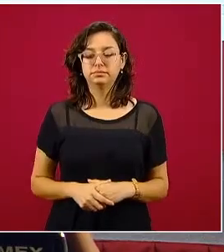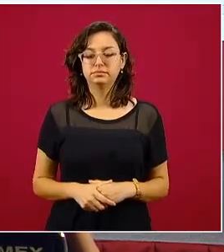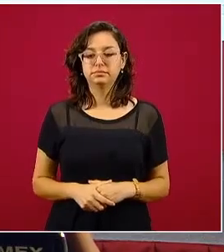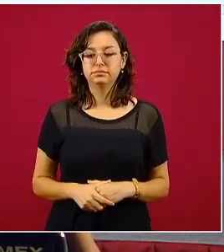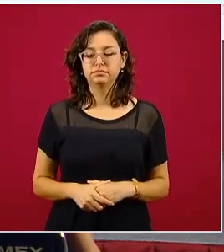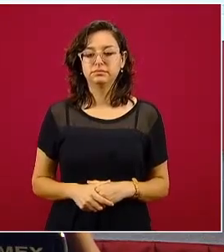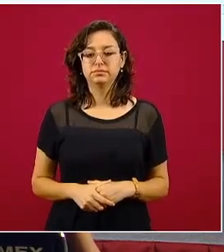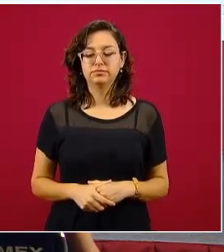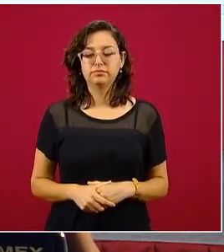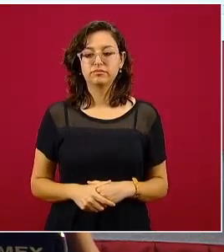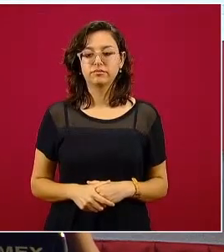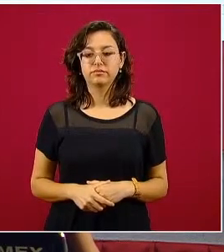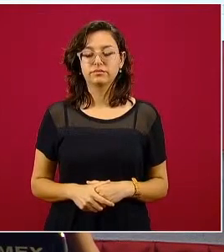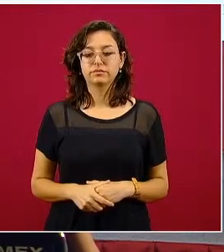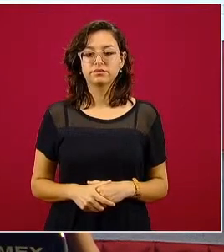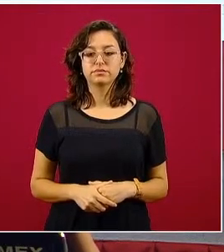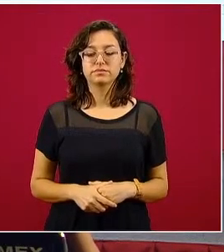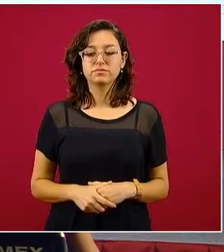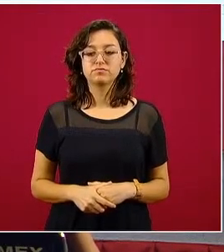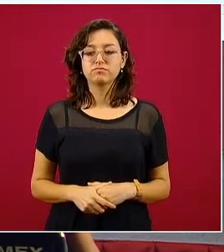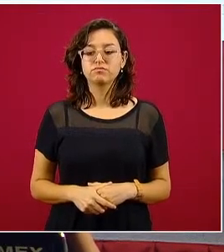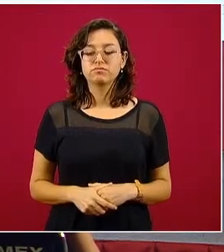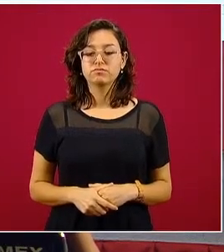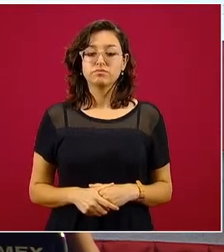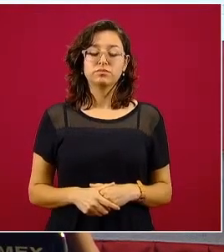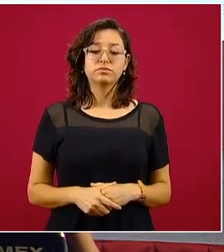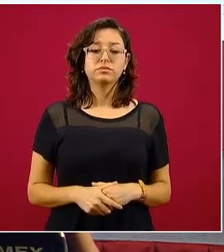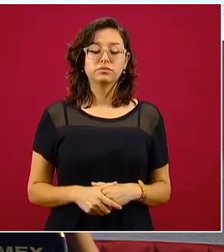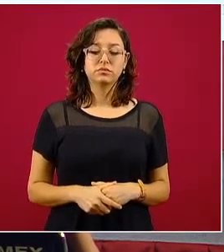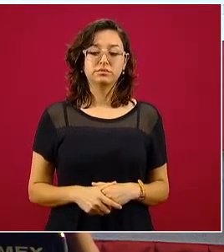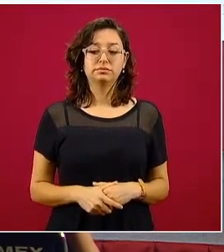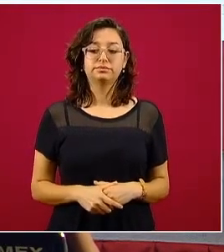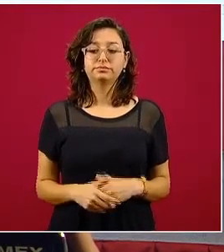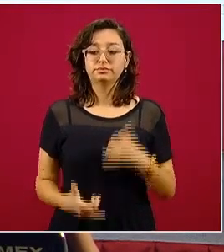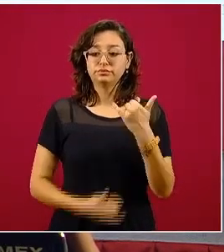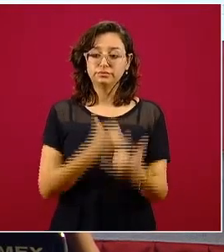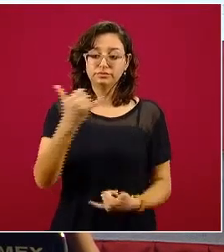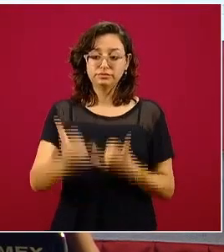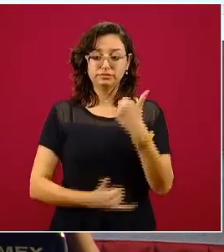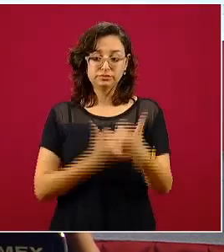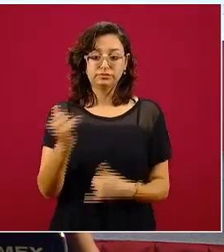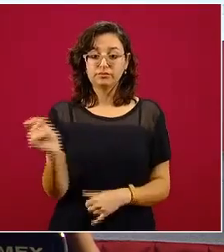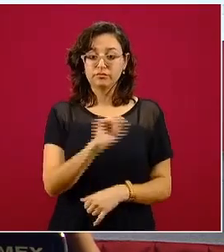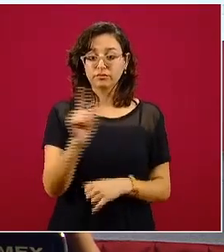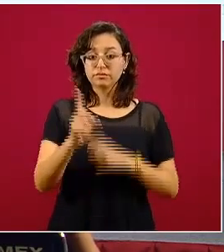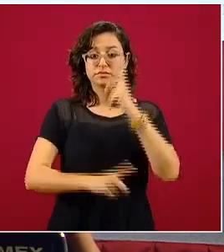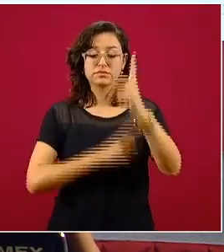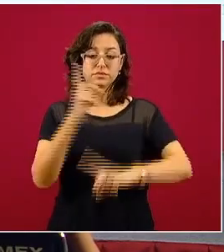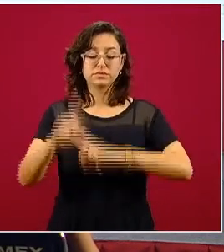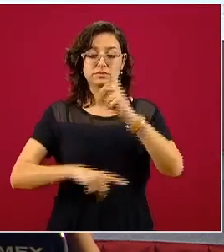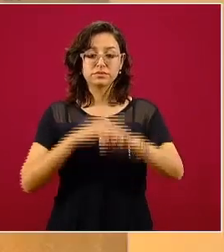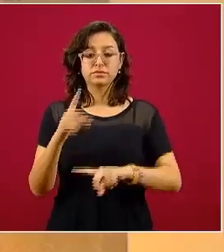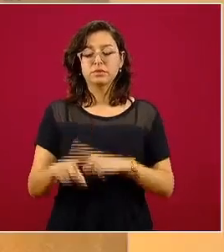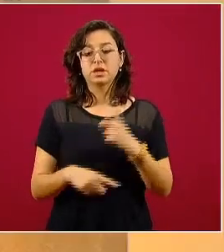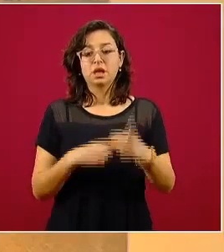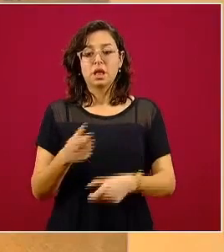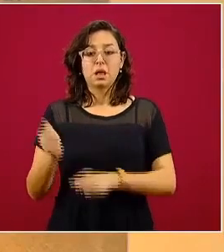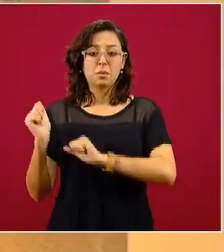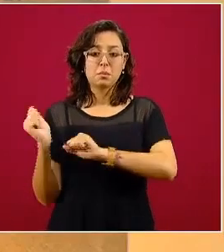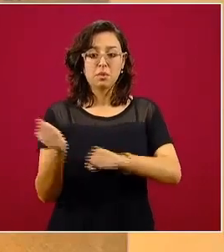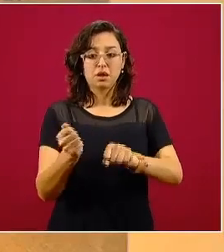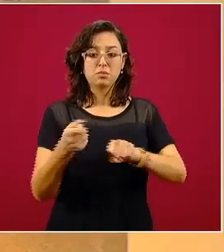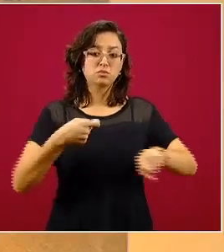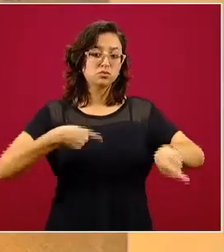servicios. Y lo que son los juegos profesionales, ya sea el béisbol, ya sea el fútbol